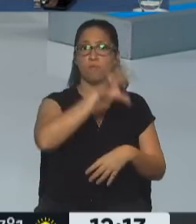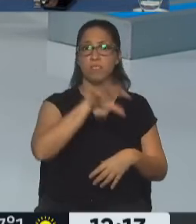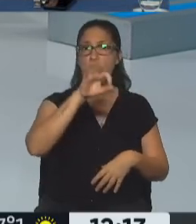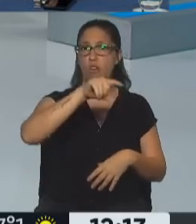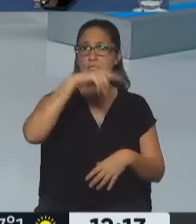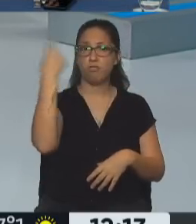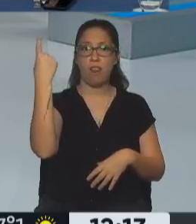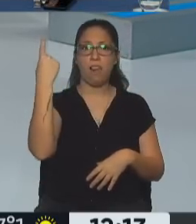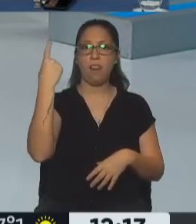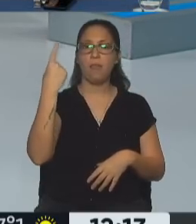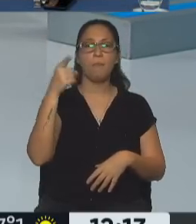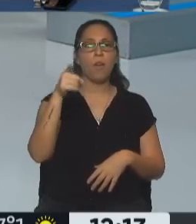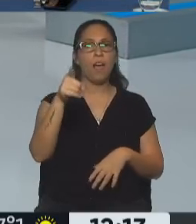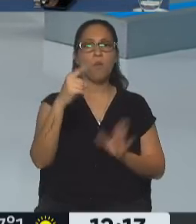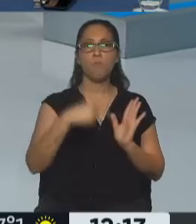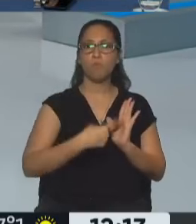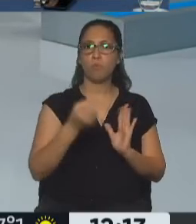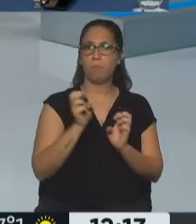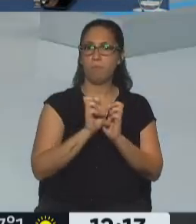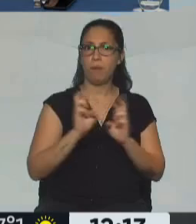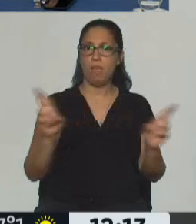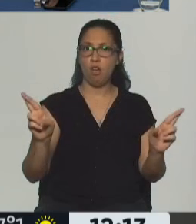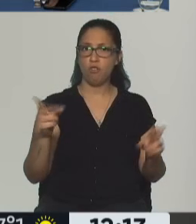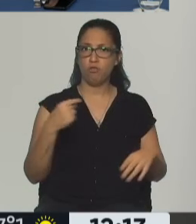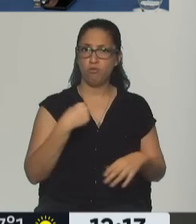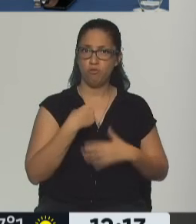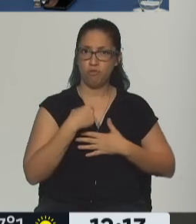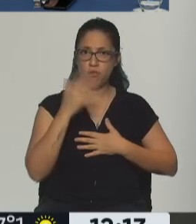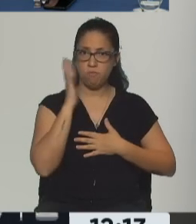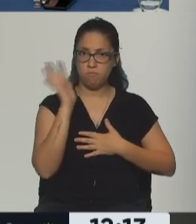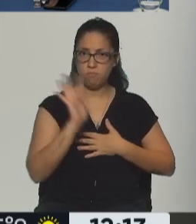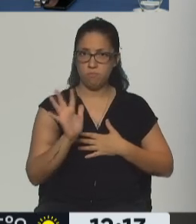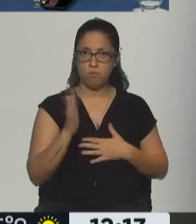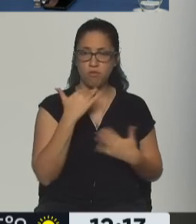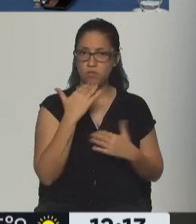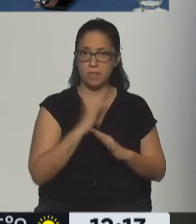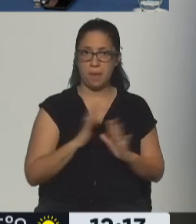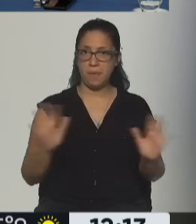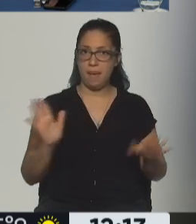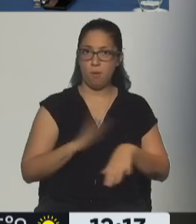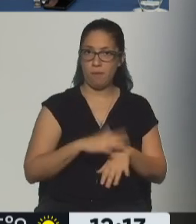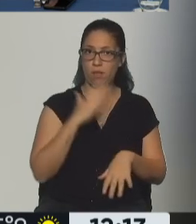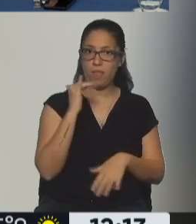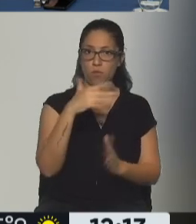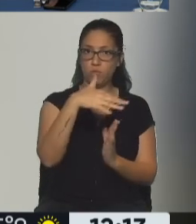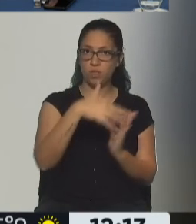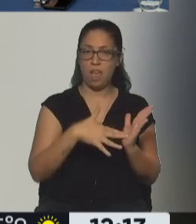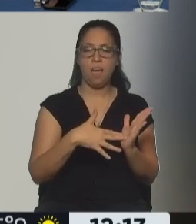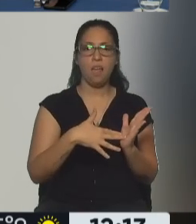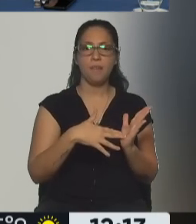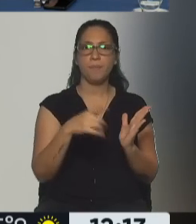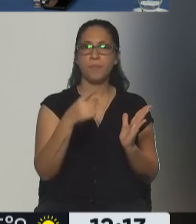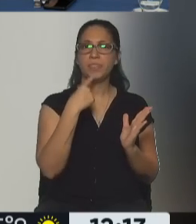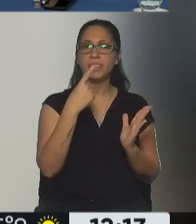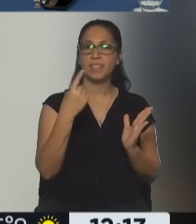nacional. Pero acá hay un caso más grave aún, que yo no conocía al momento de efectuar la denuncia, es que el